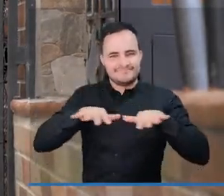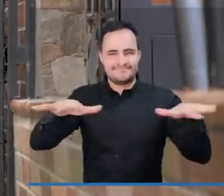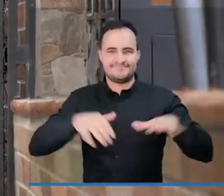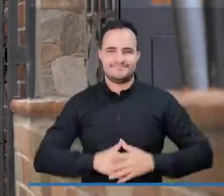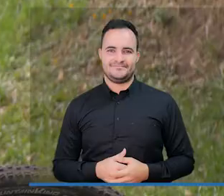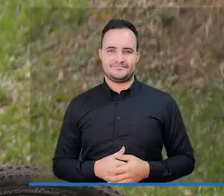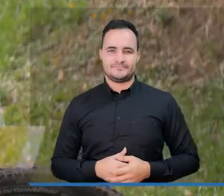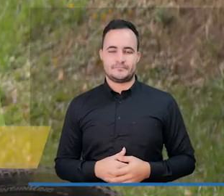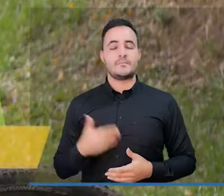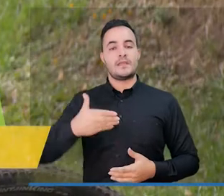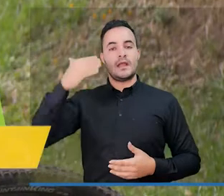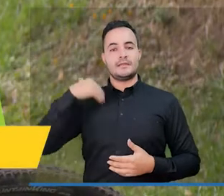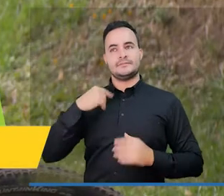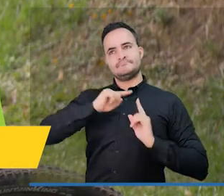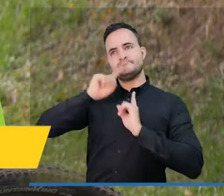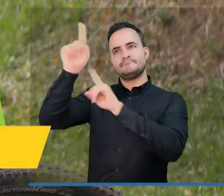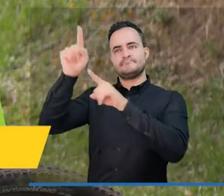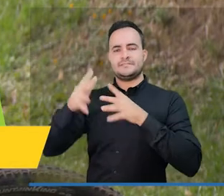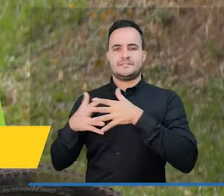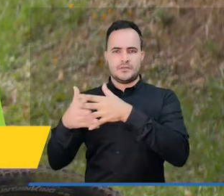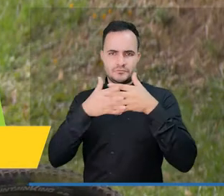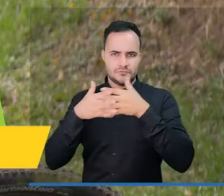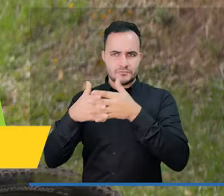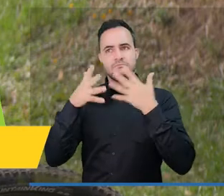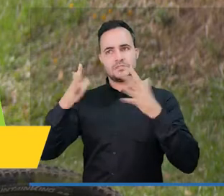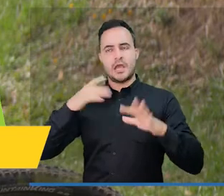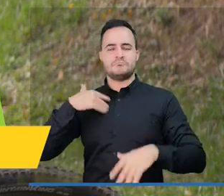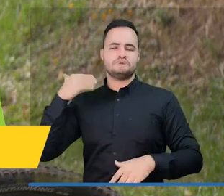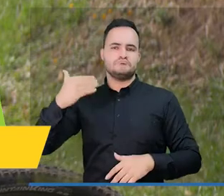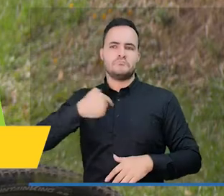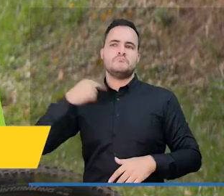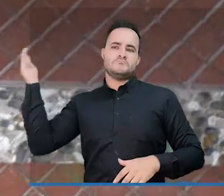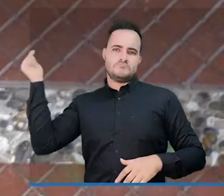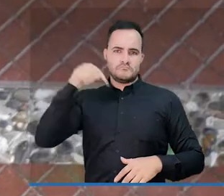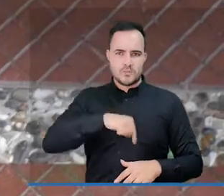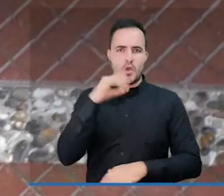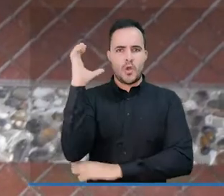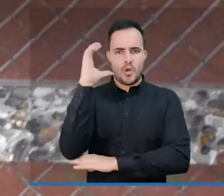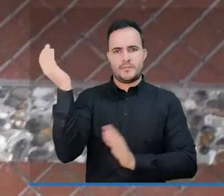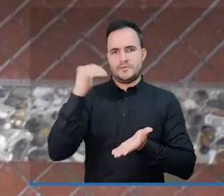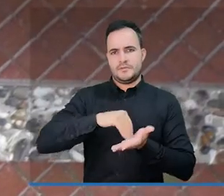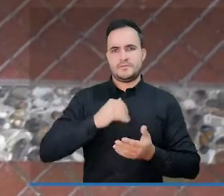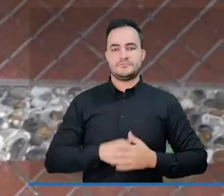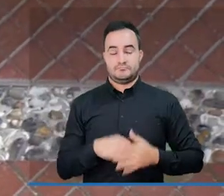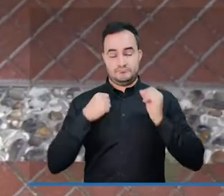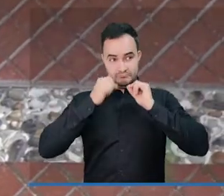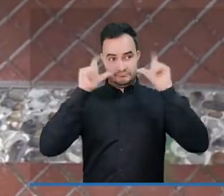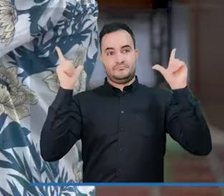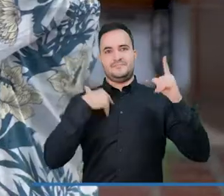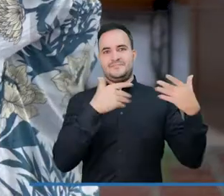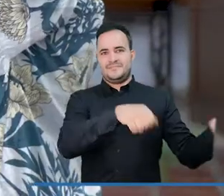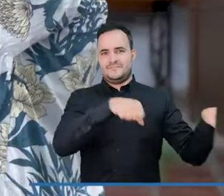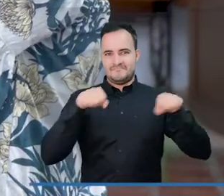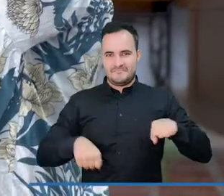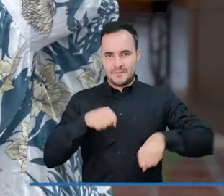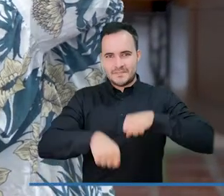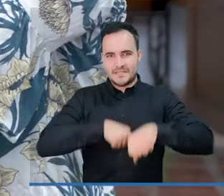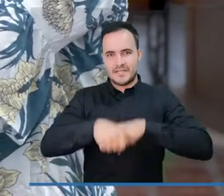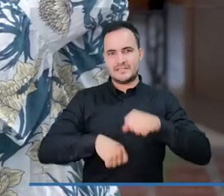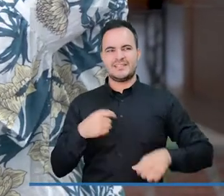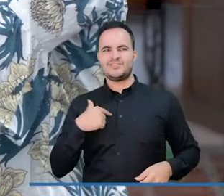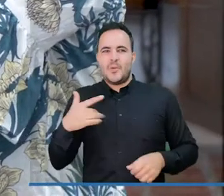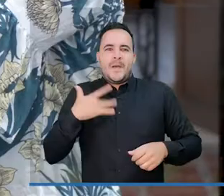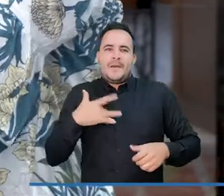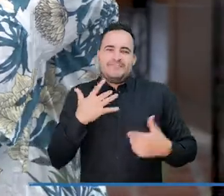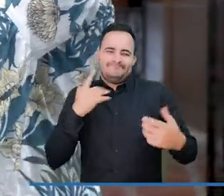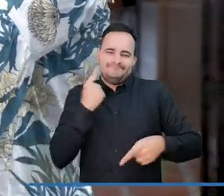Después de un viaje que tuve en Estados Unidos, regresé al país y me tenían una sorpresa de una bicicleta. Nunca me había